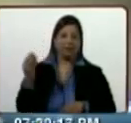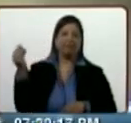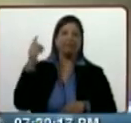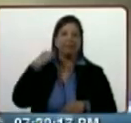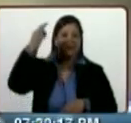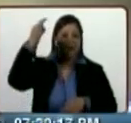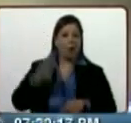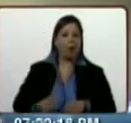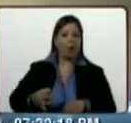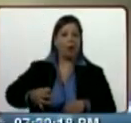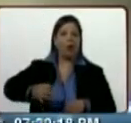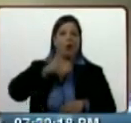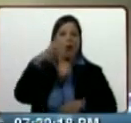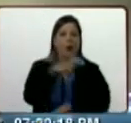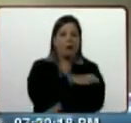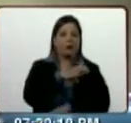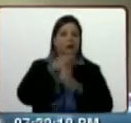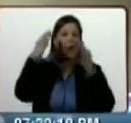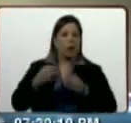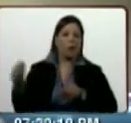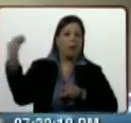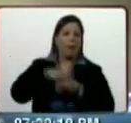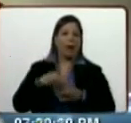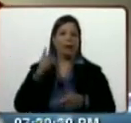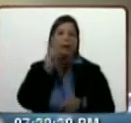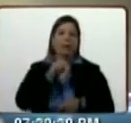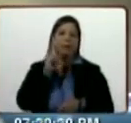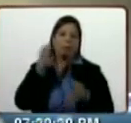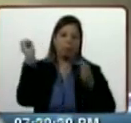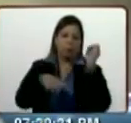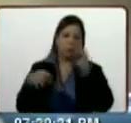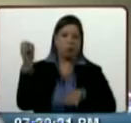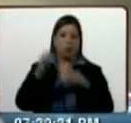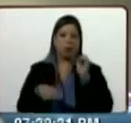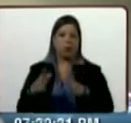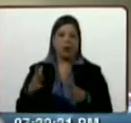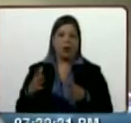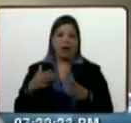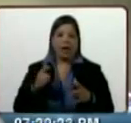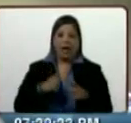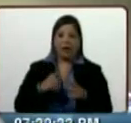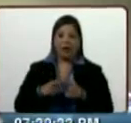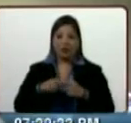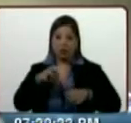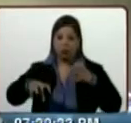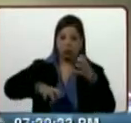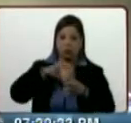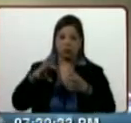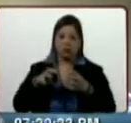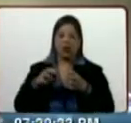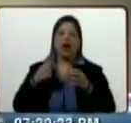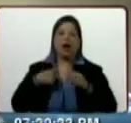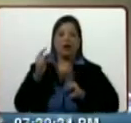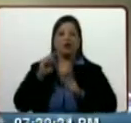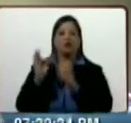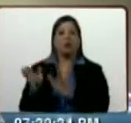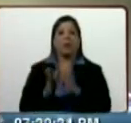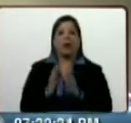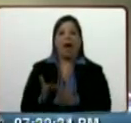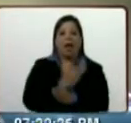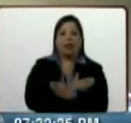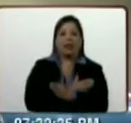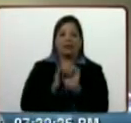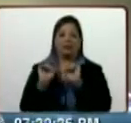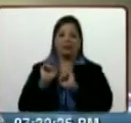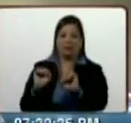desesperados, algunos frustrados, de esos que quieren llegar y como nunca llegan, entonces generan este tipo de acciones. Nosotros teníamos preparadas las medidas